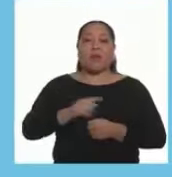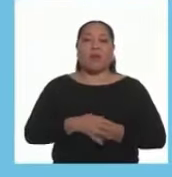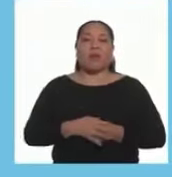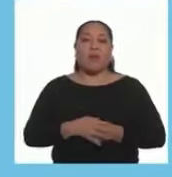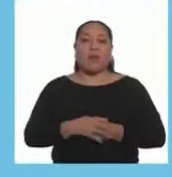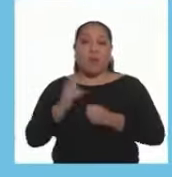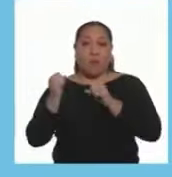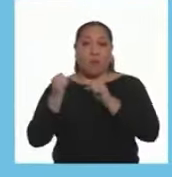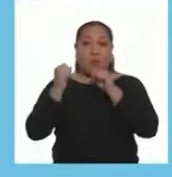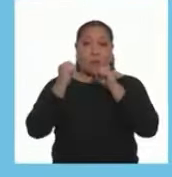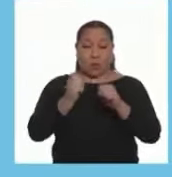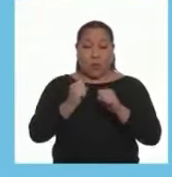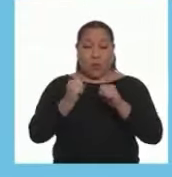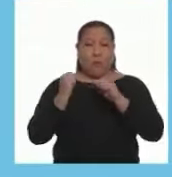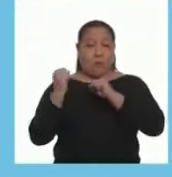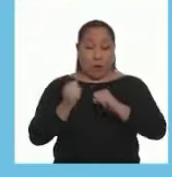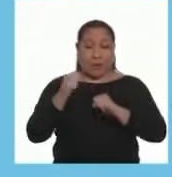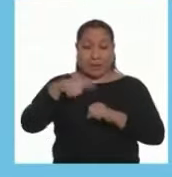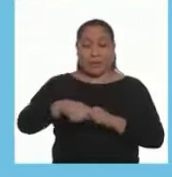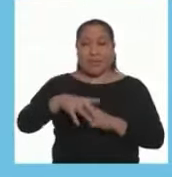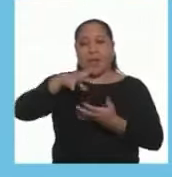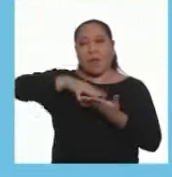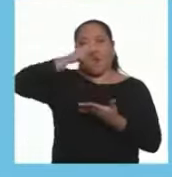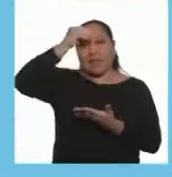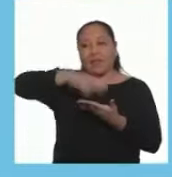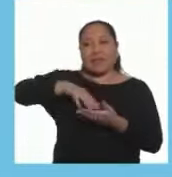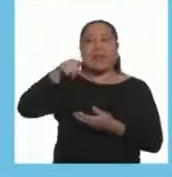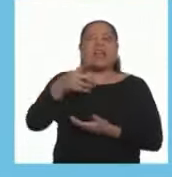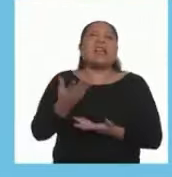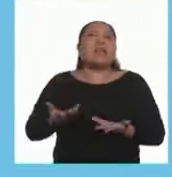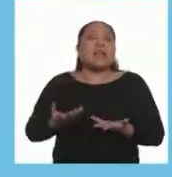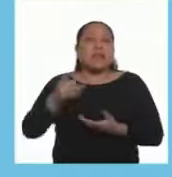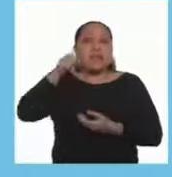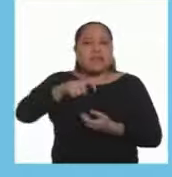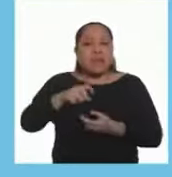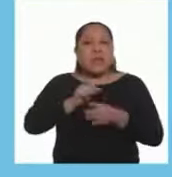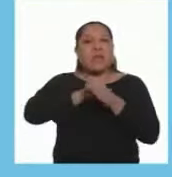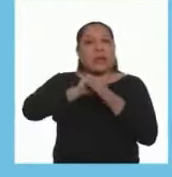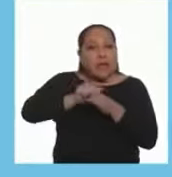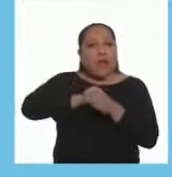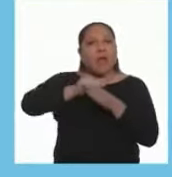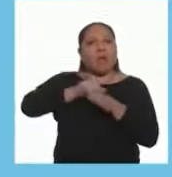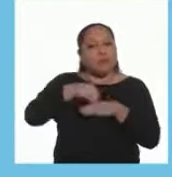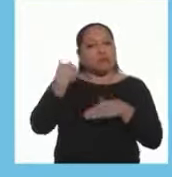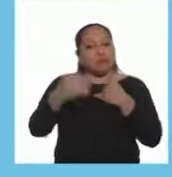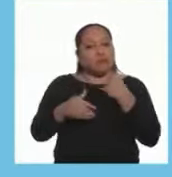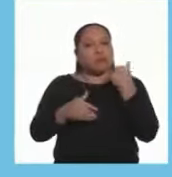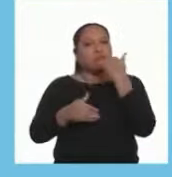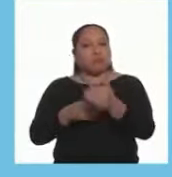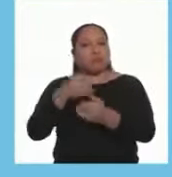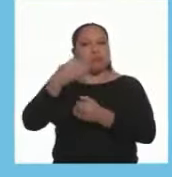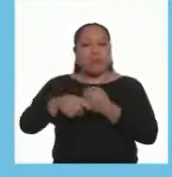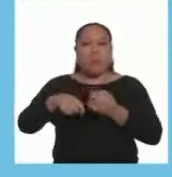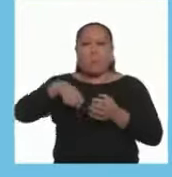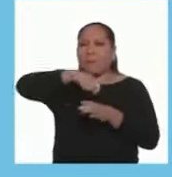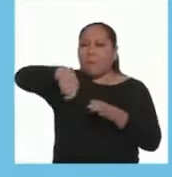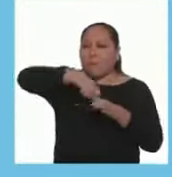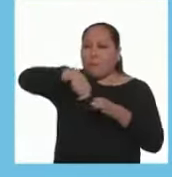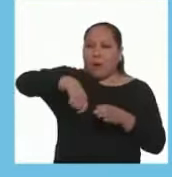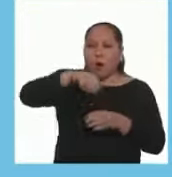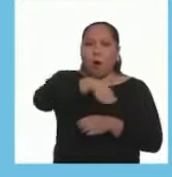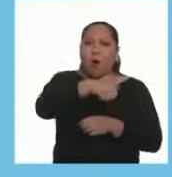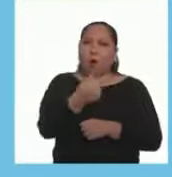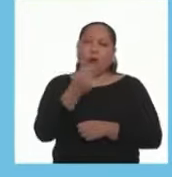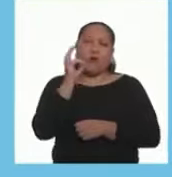Recuerden Que para Consolidar Este aprendizaje Deben repetir La actividad De forma Continua